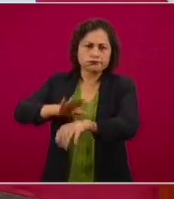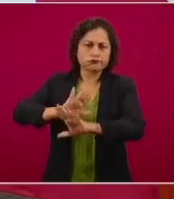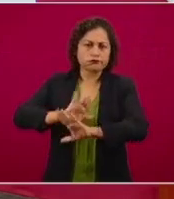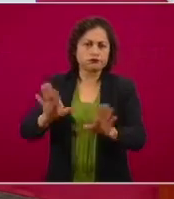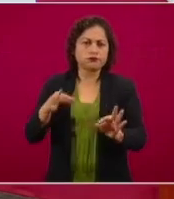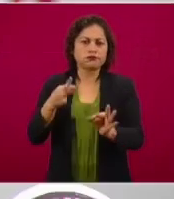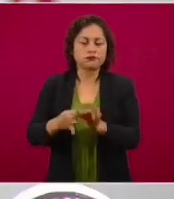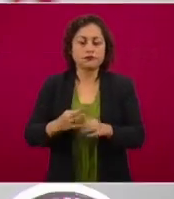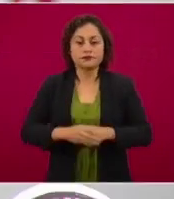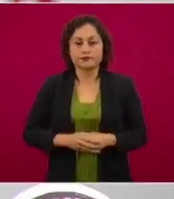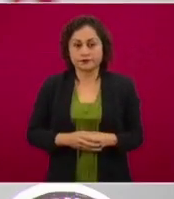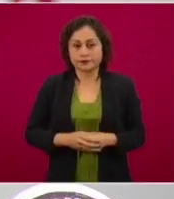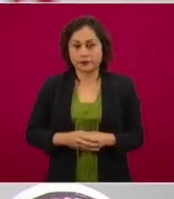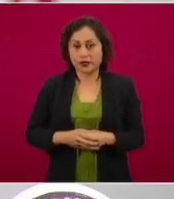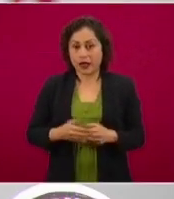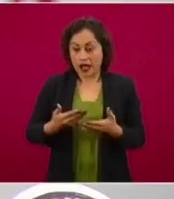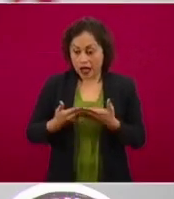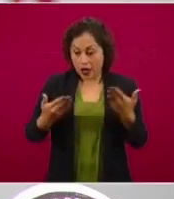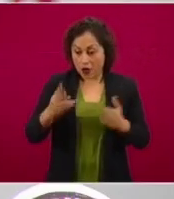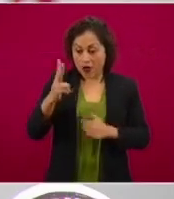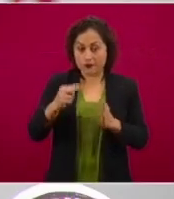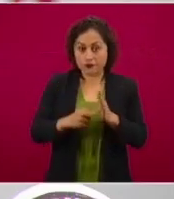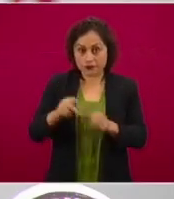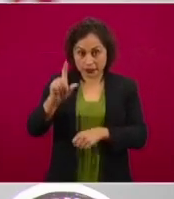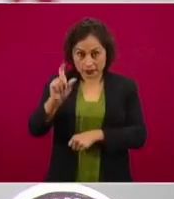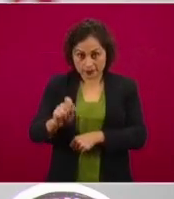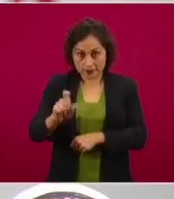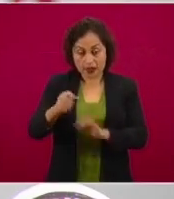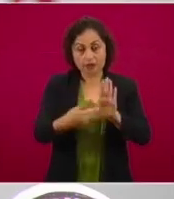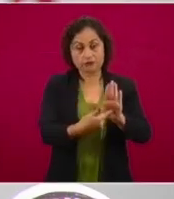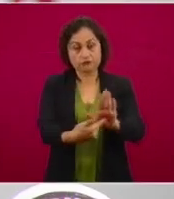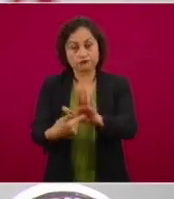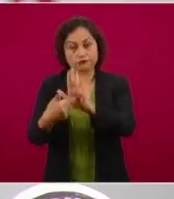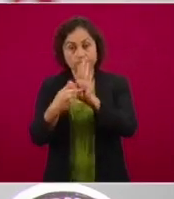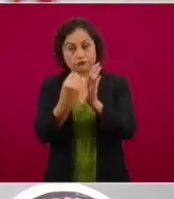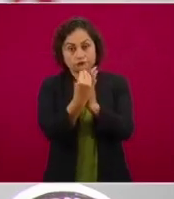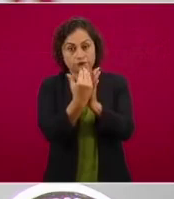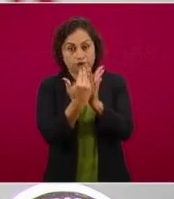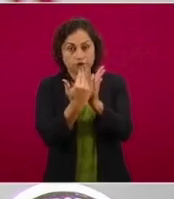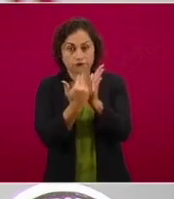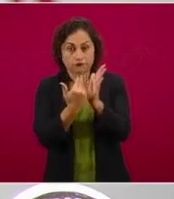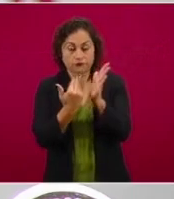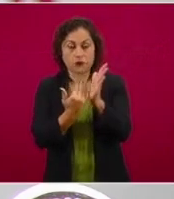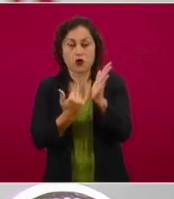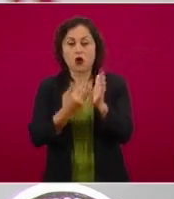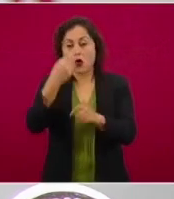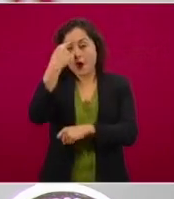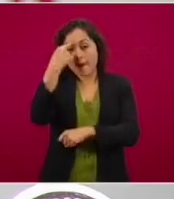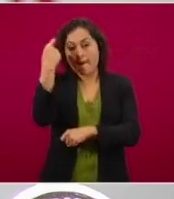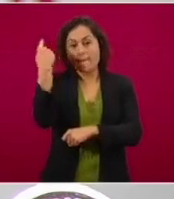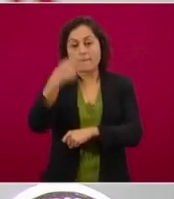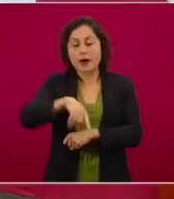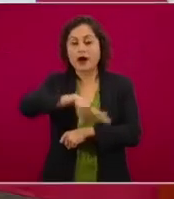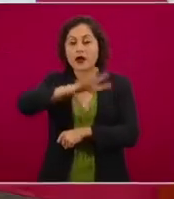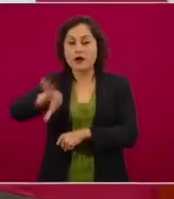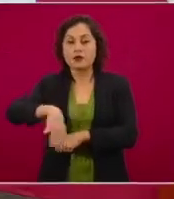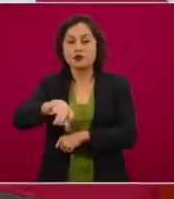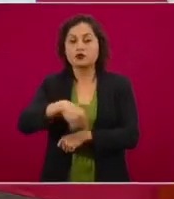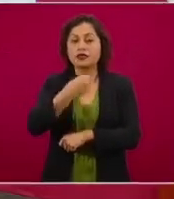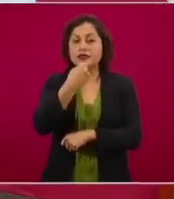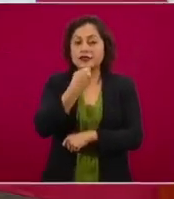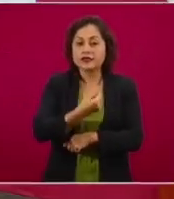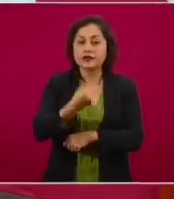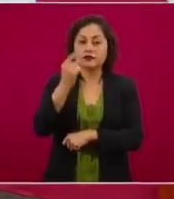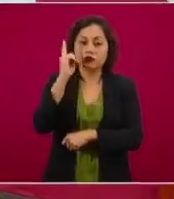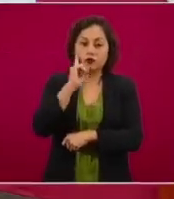presentando a las familias, a la sociedad civil un borrador de protocolo de búsqueda de niños, niñas y